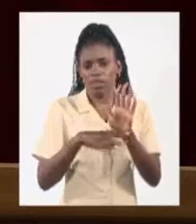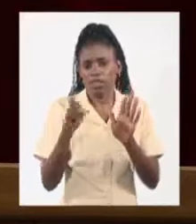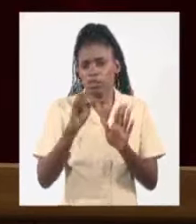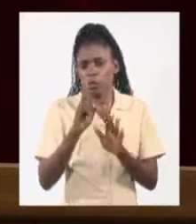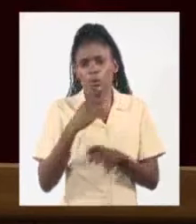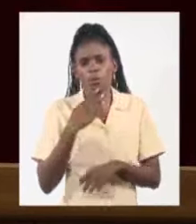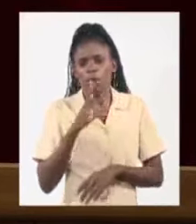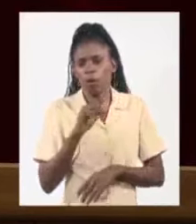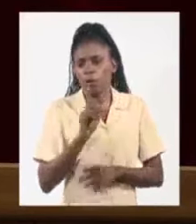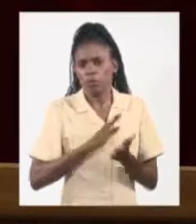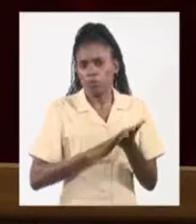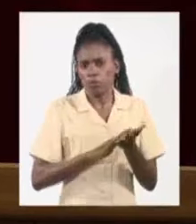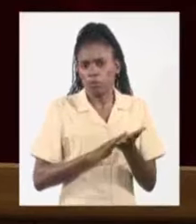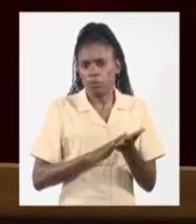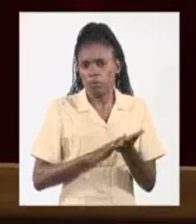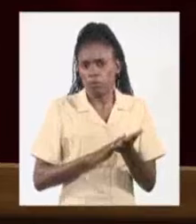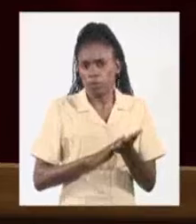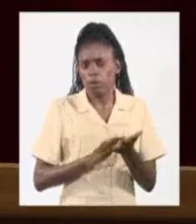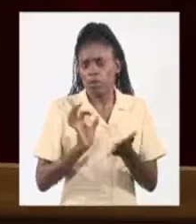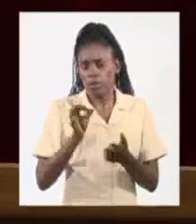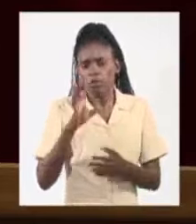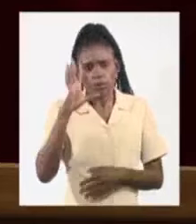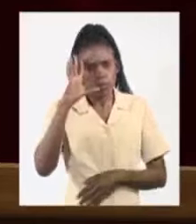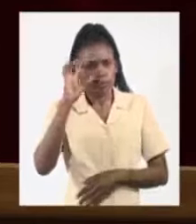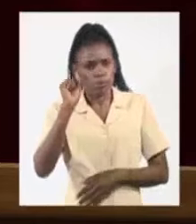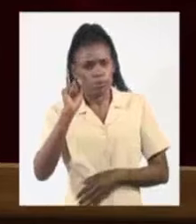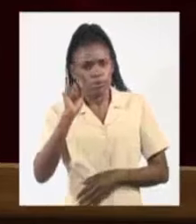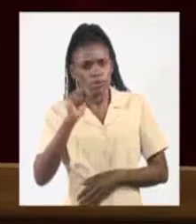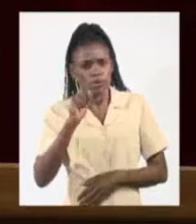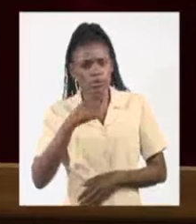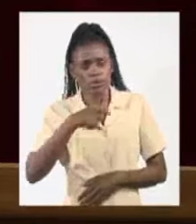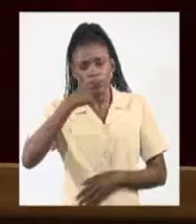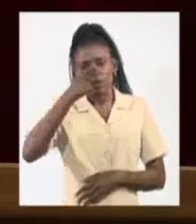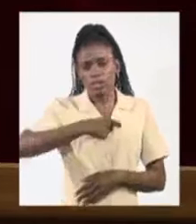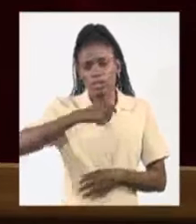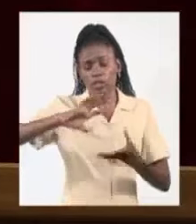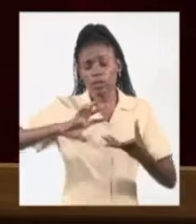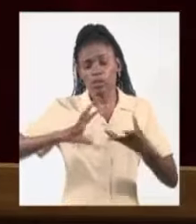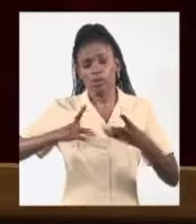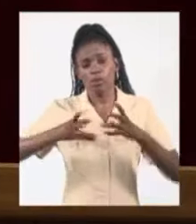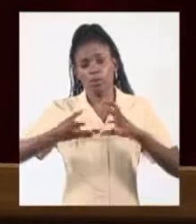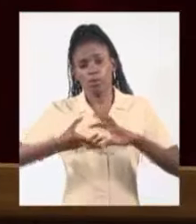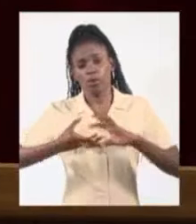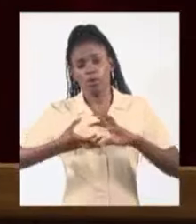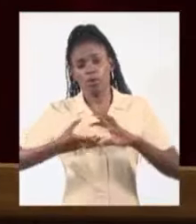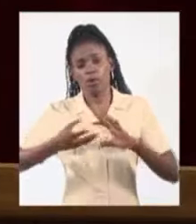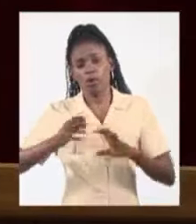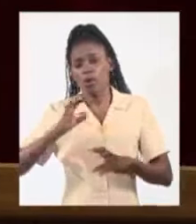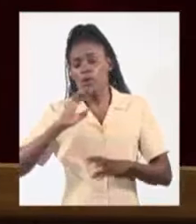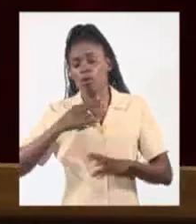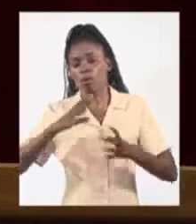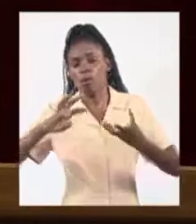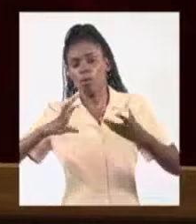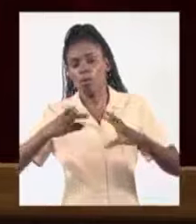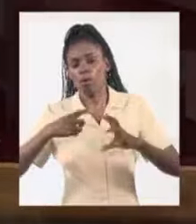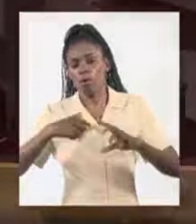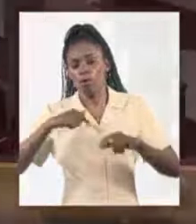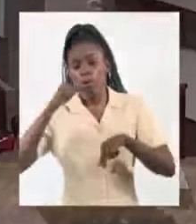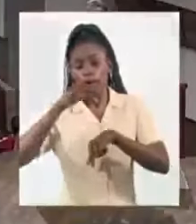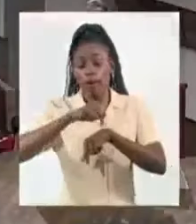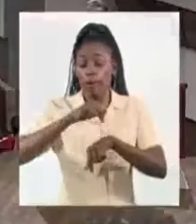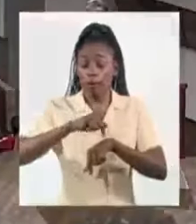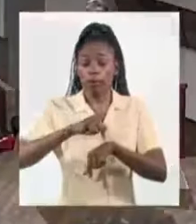esbozado. Es comprensible. Se trata de decisiones complejas, como complejo es el momento.